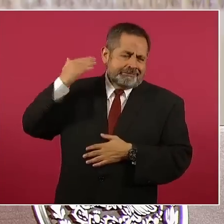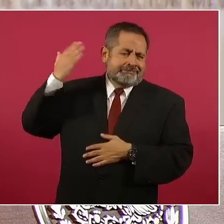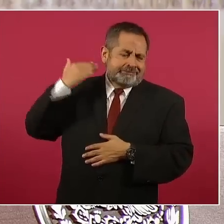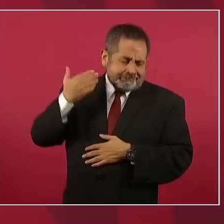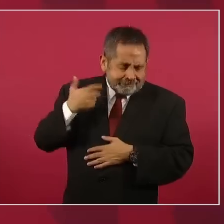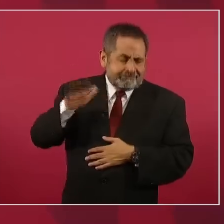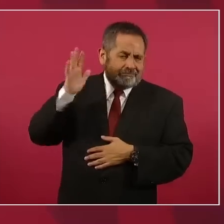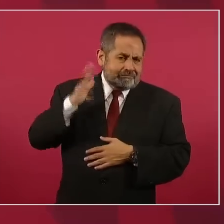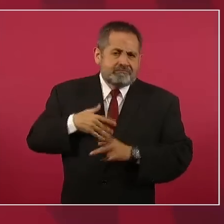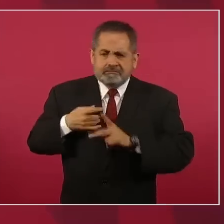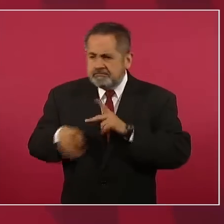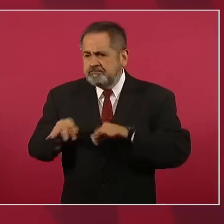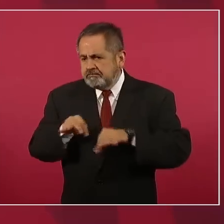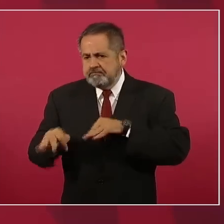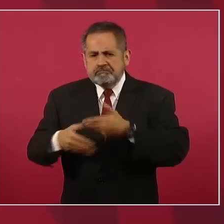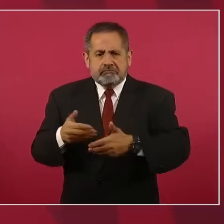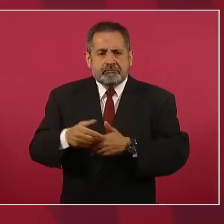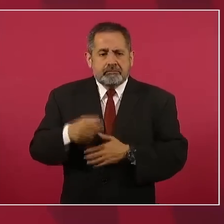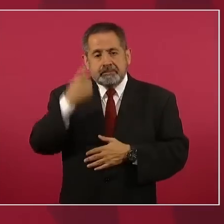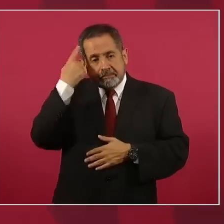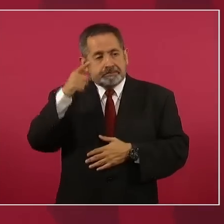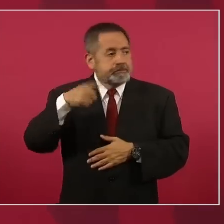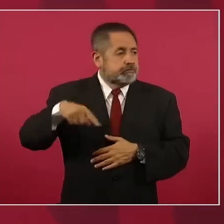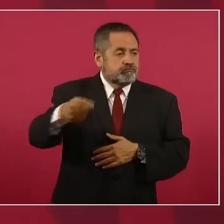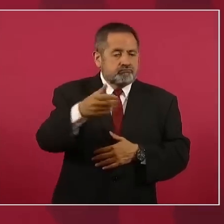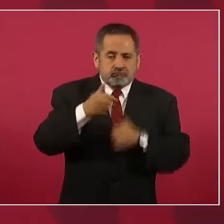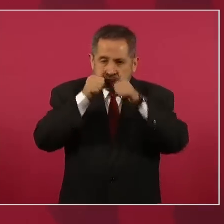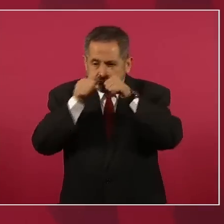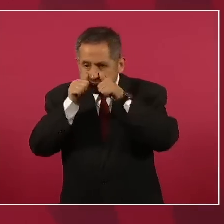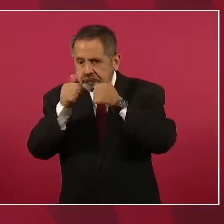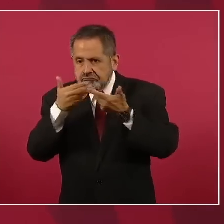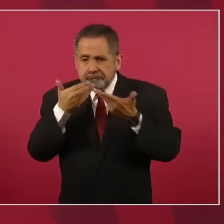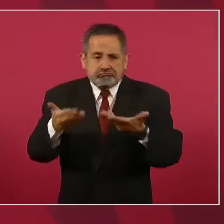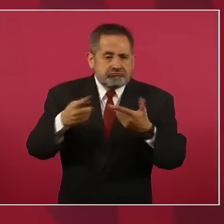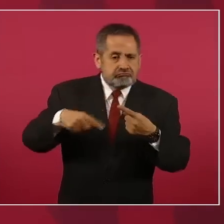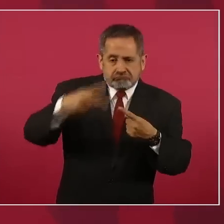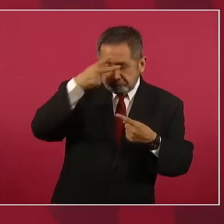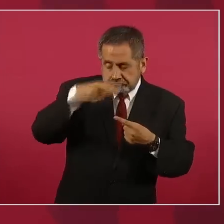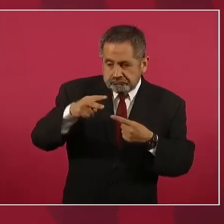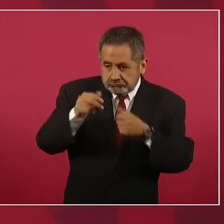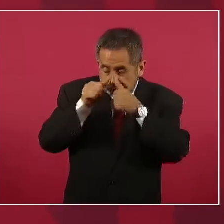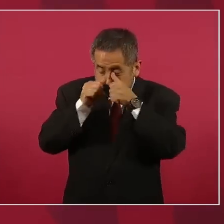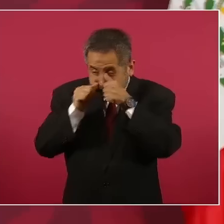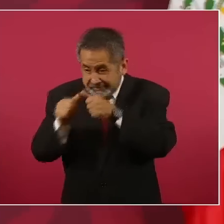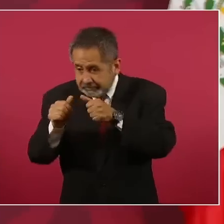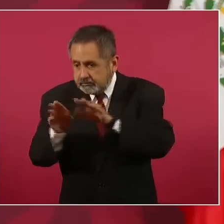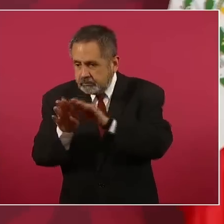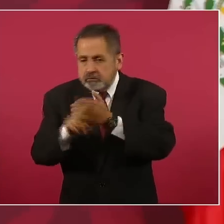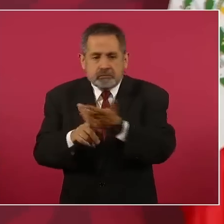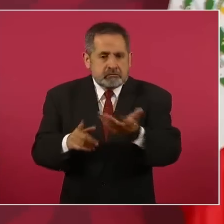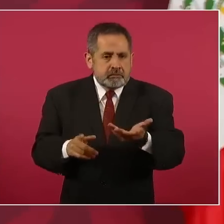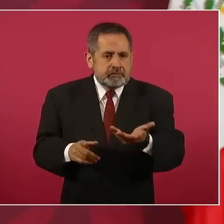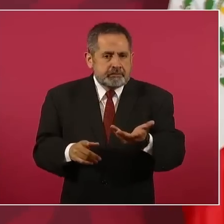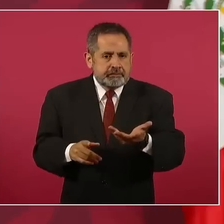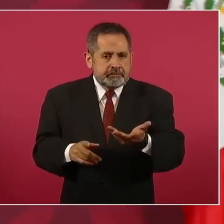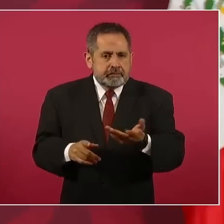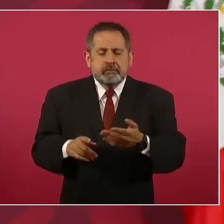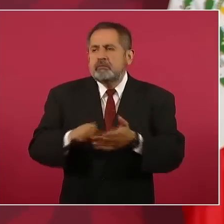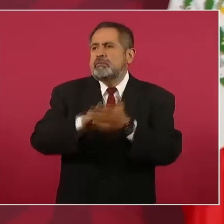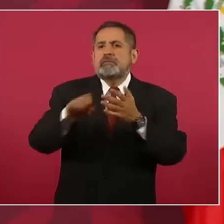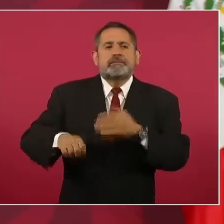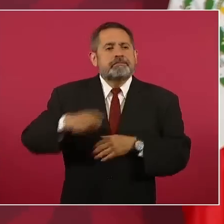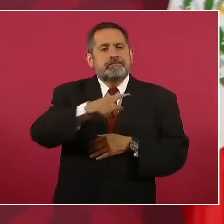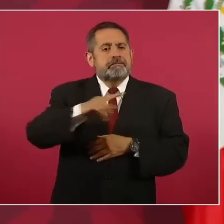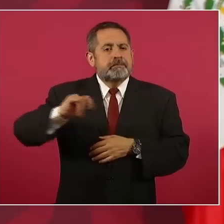mejorar el tráfico en Tijuana